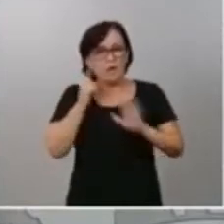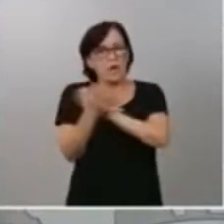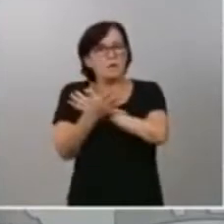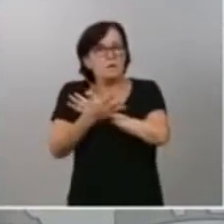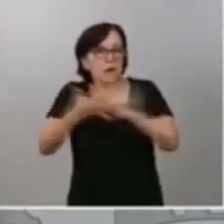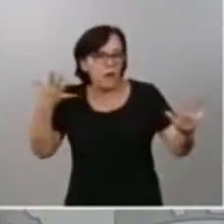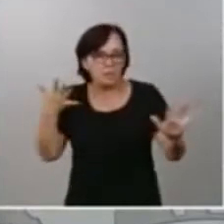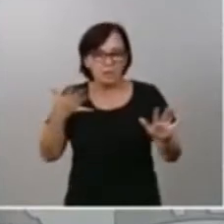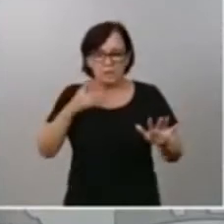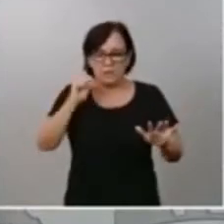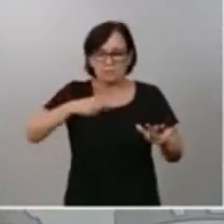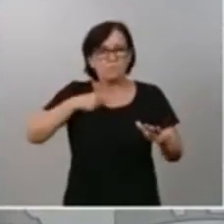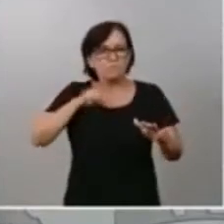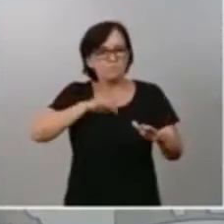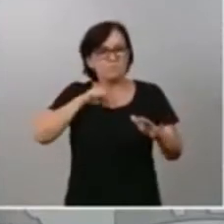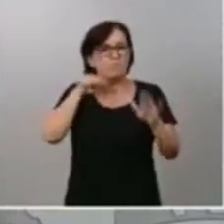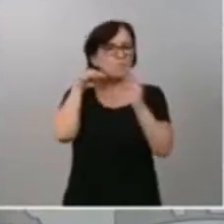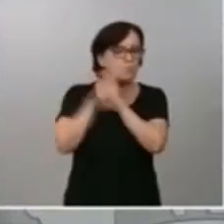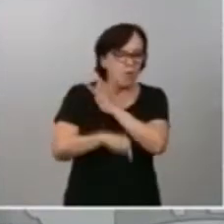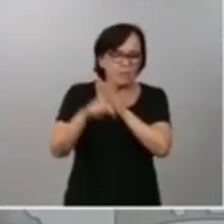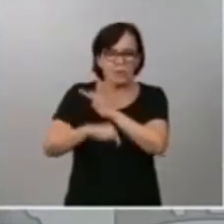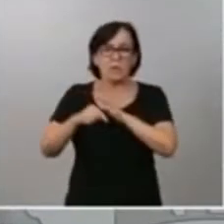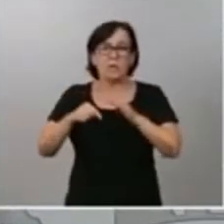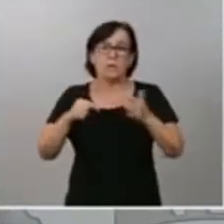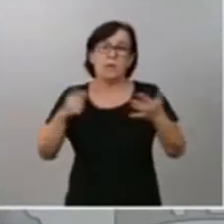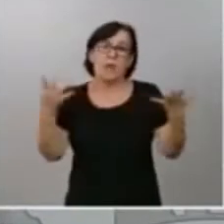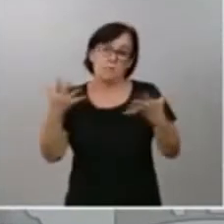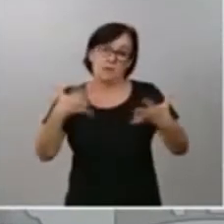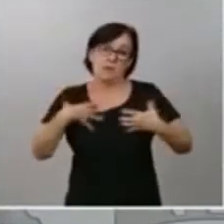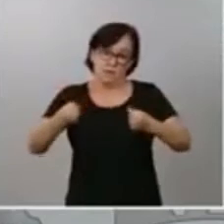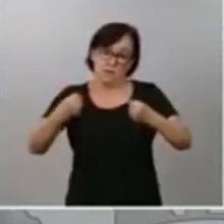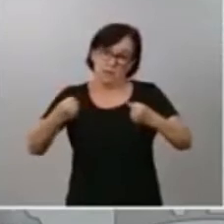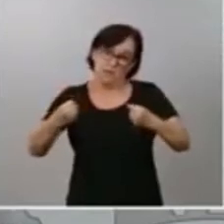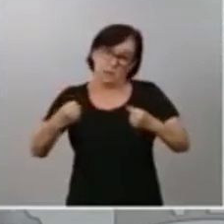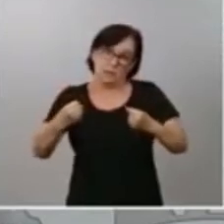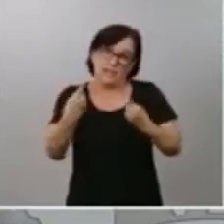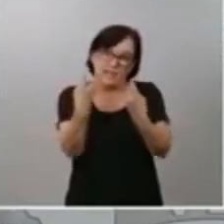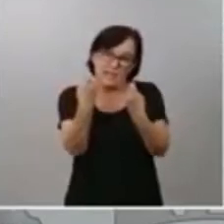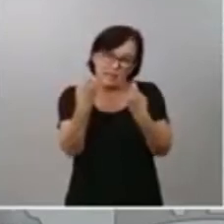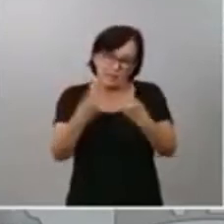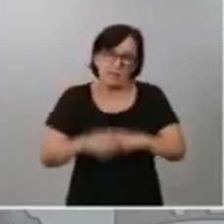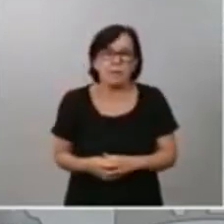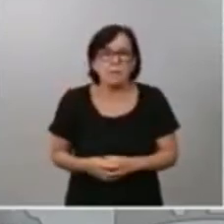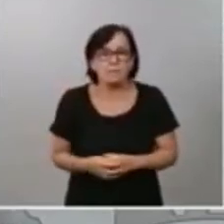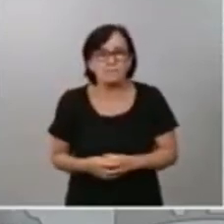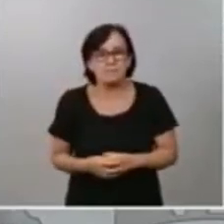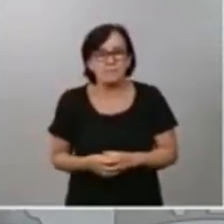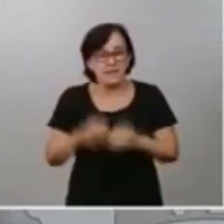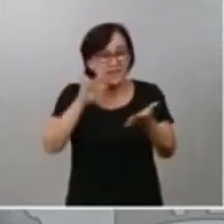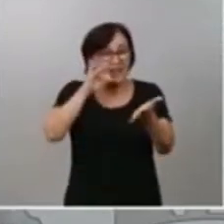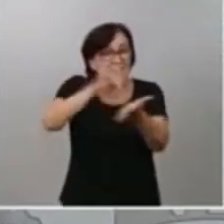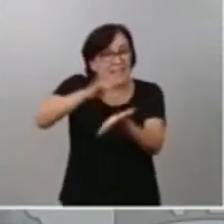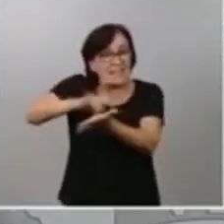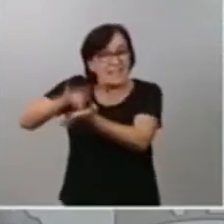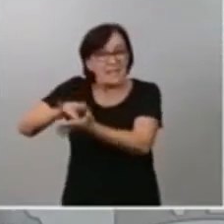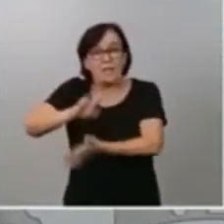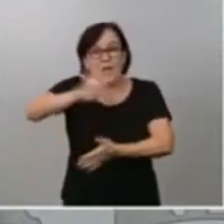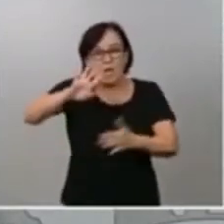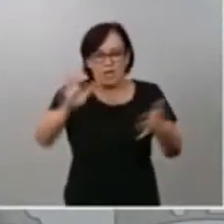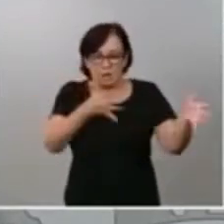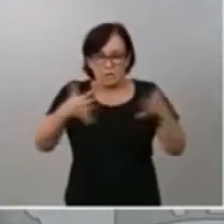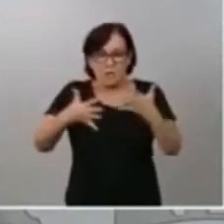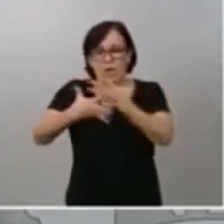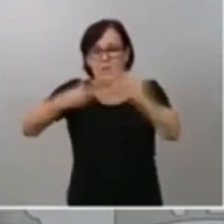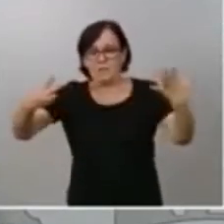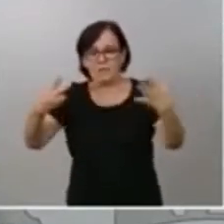profunda, como la emergencia sanitaria requería. Dichas fechas, el 14 de marzo y el 17 de marzo,